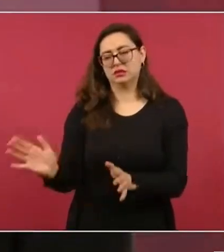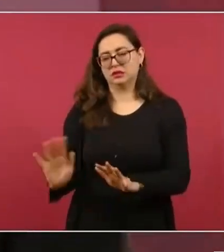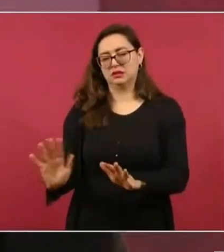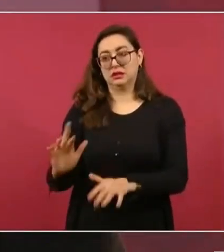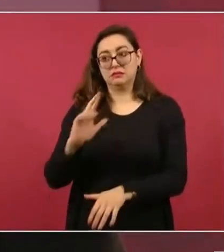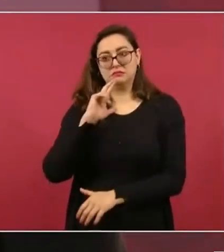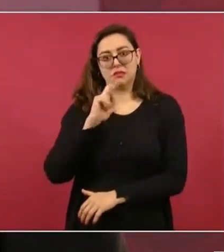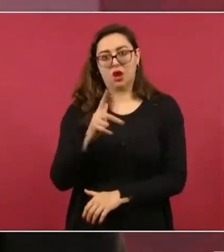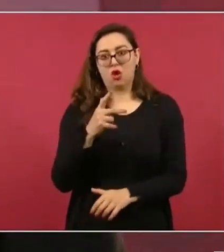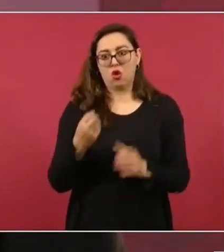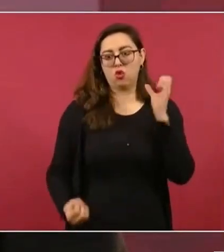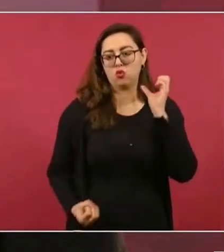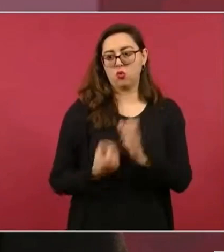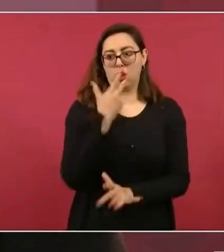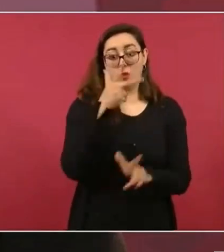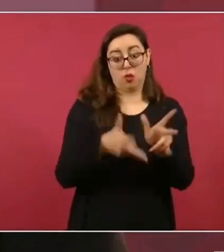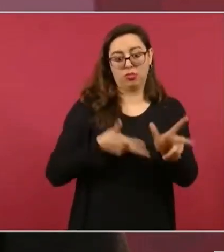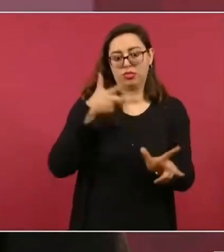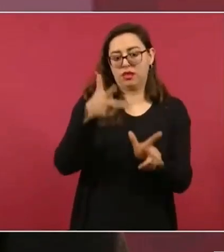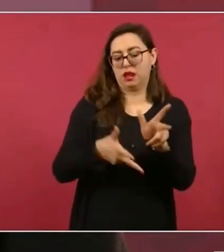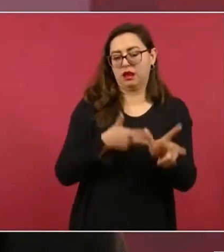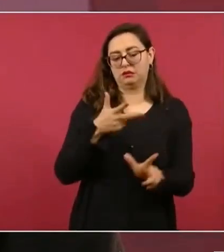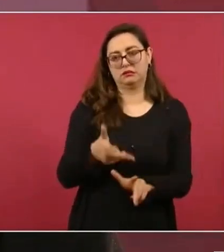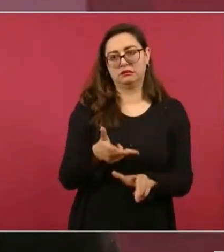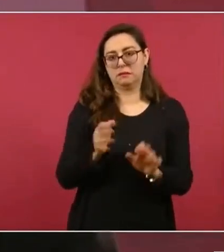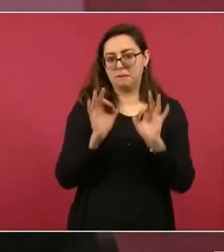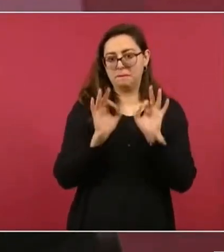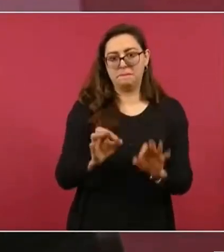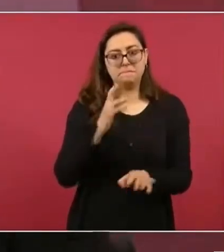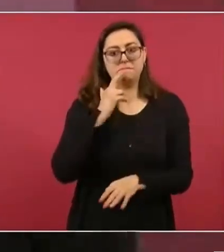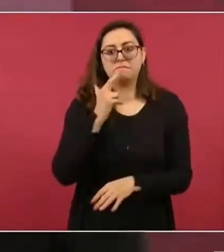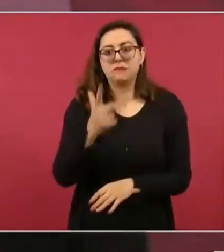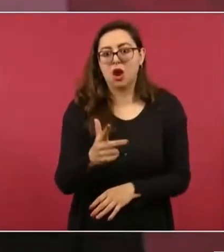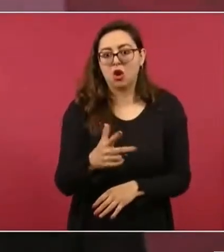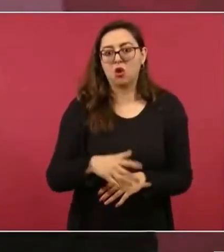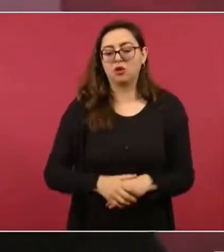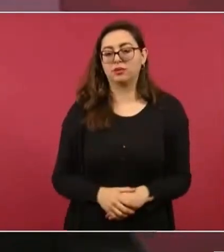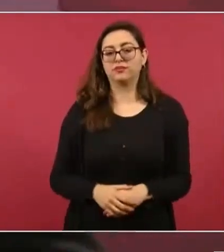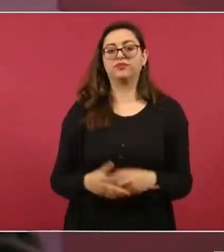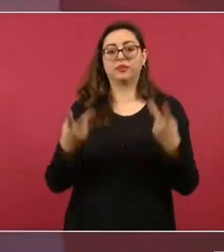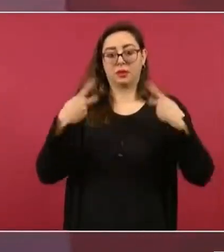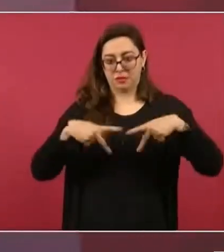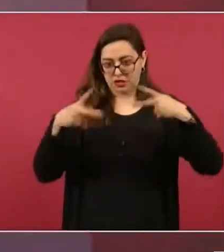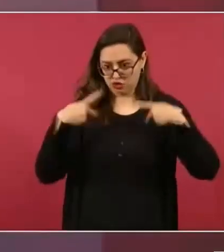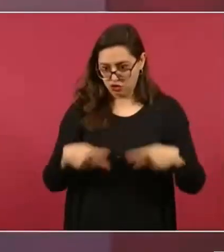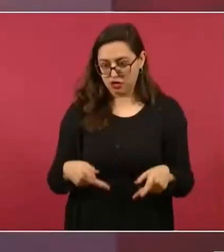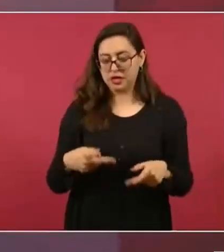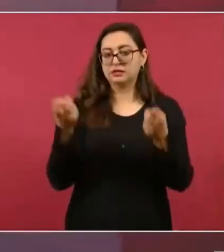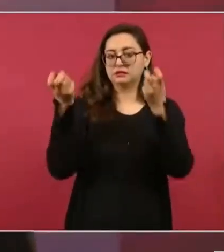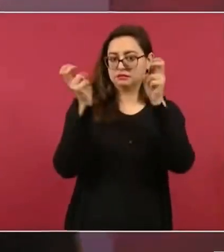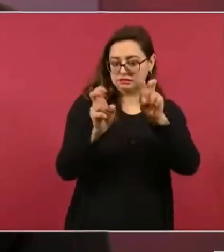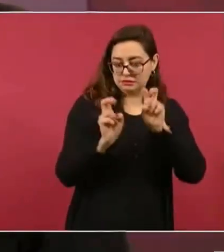del tren, que eso ayudaría muchísimo porque es tren de pasajeros y tren de carga.